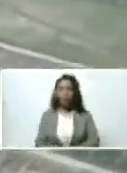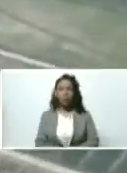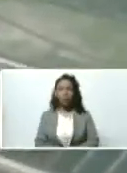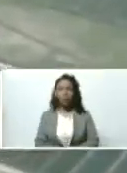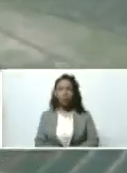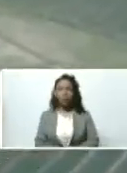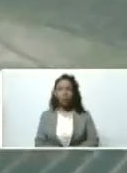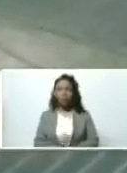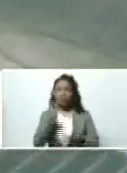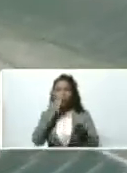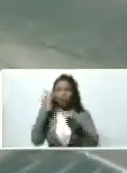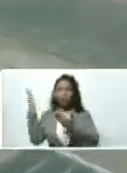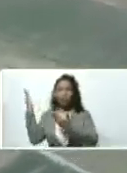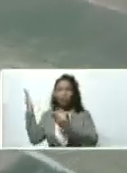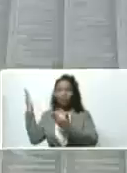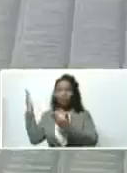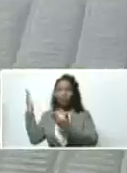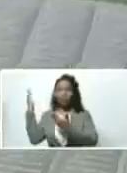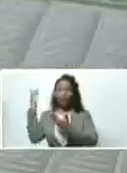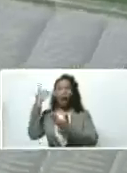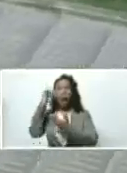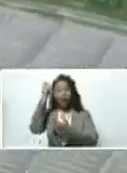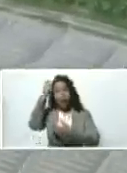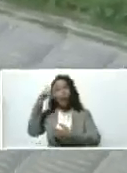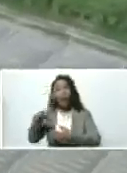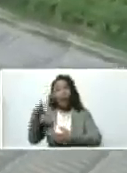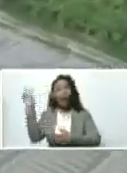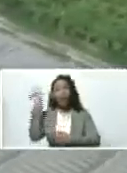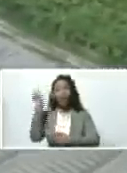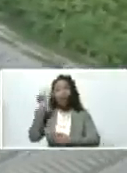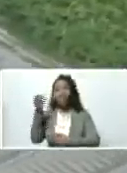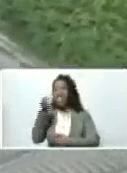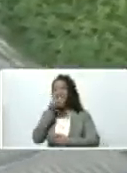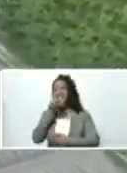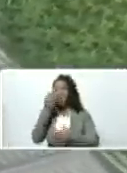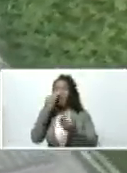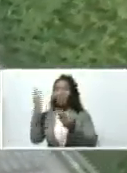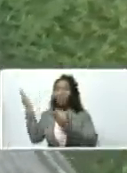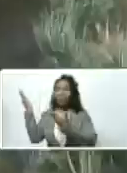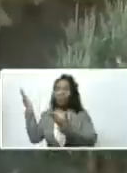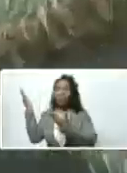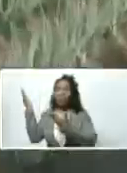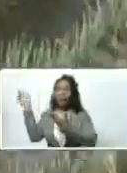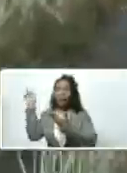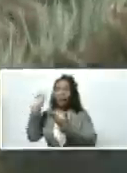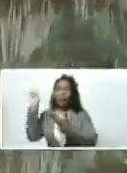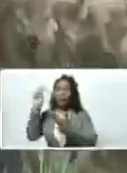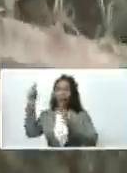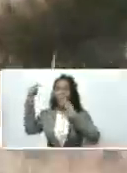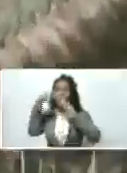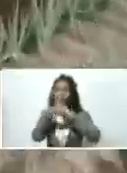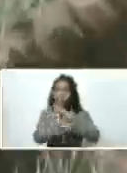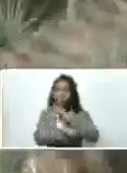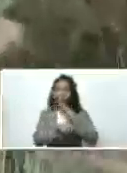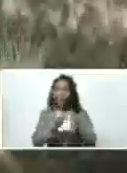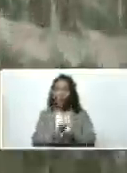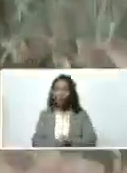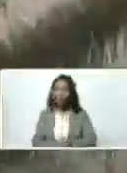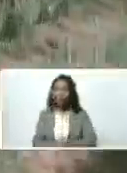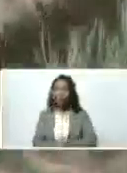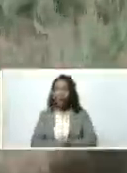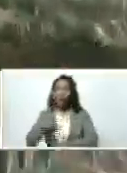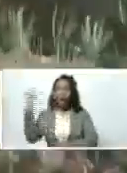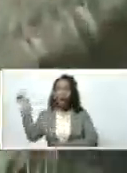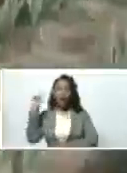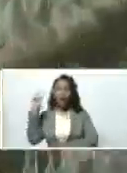ahí está hay que creer en esa tierra en la Venezuela en la Venezuela profunda en la